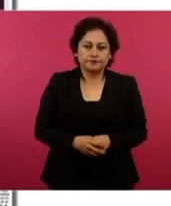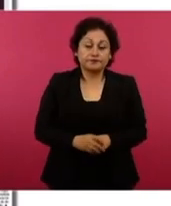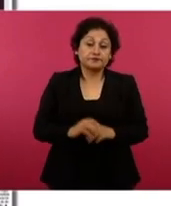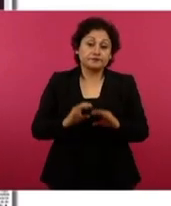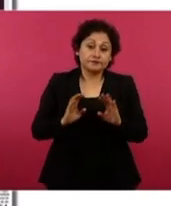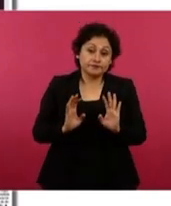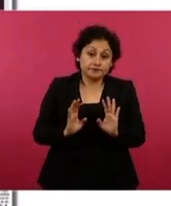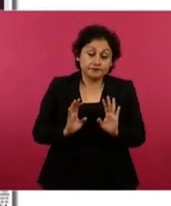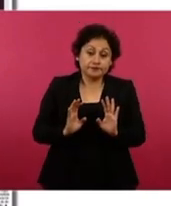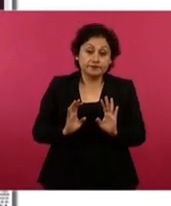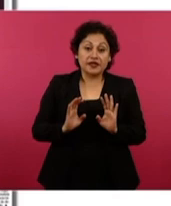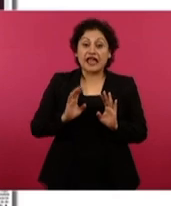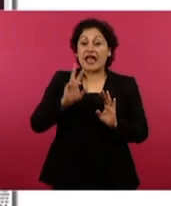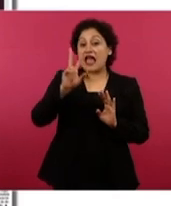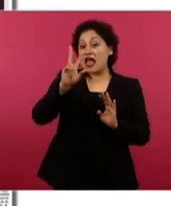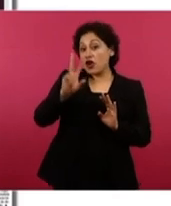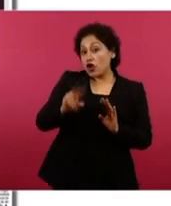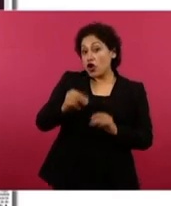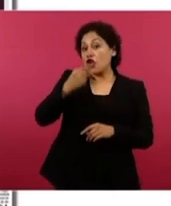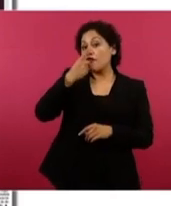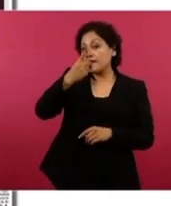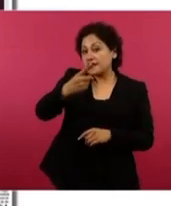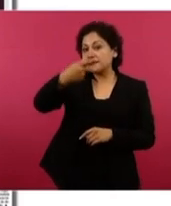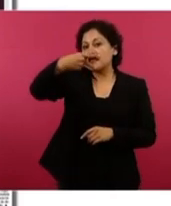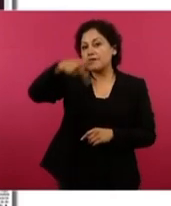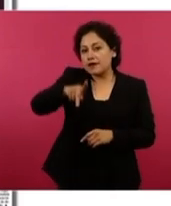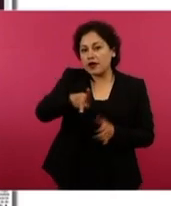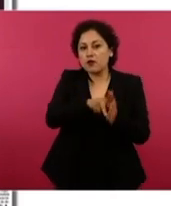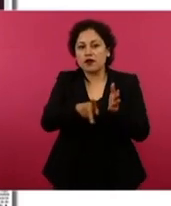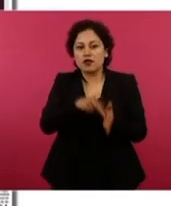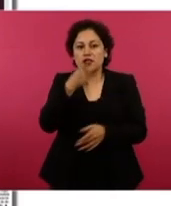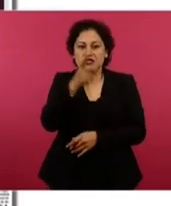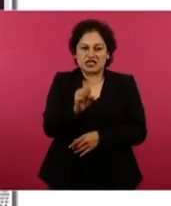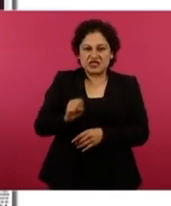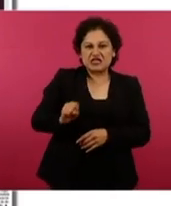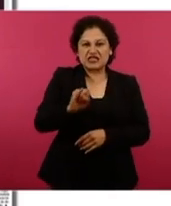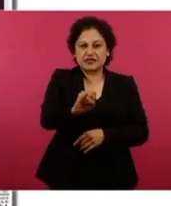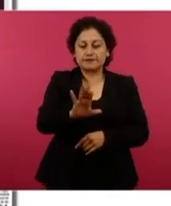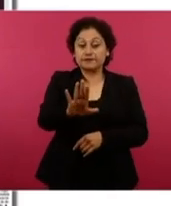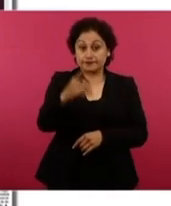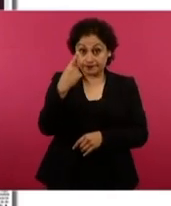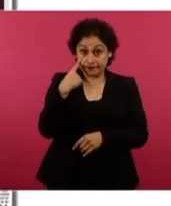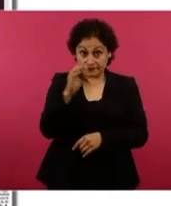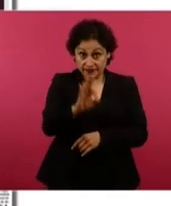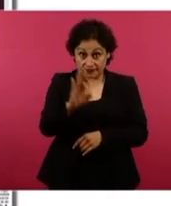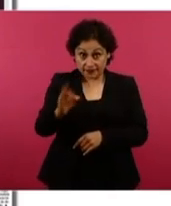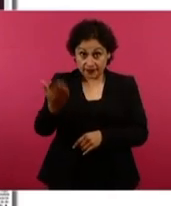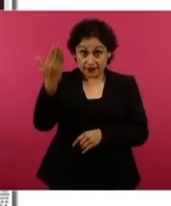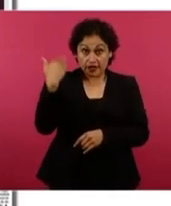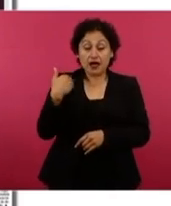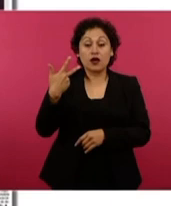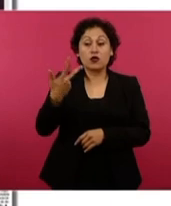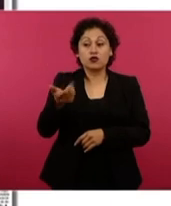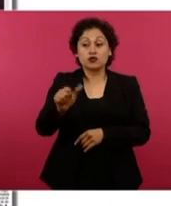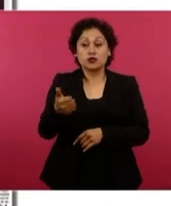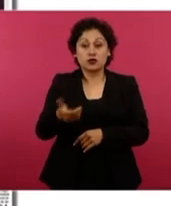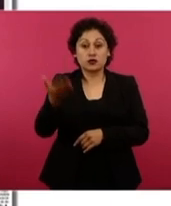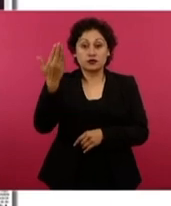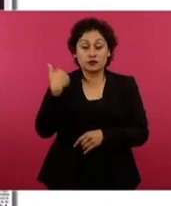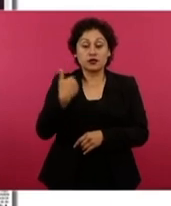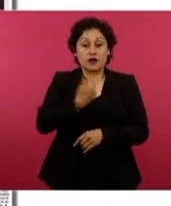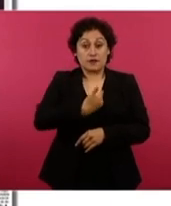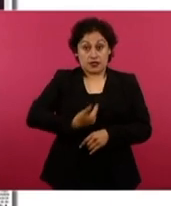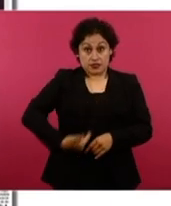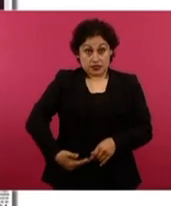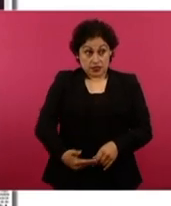dijo. Así el Universal. Este periódico publica el 8 de agosto pasado que el presidente amenazó con desaforar a